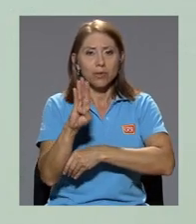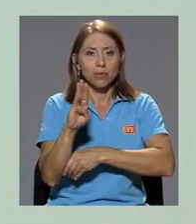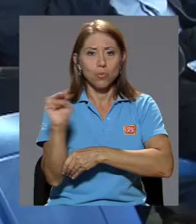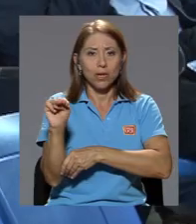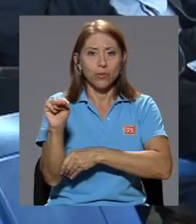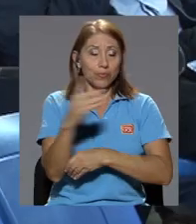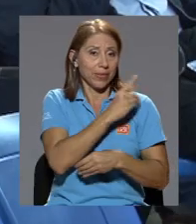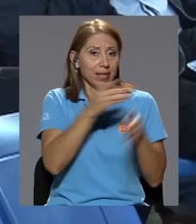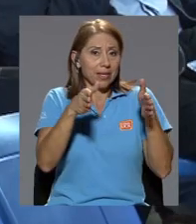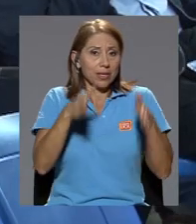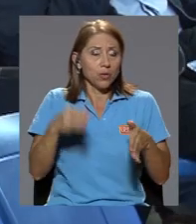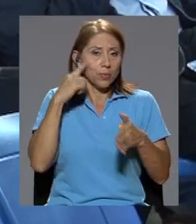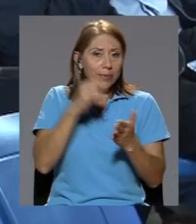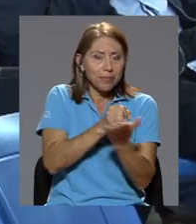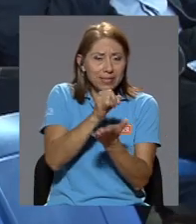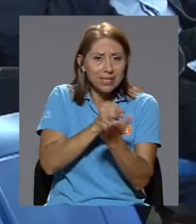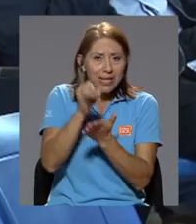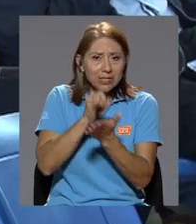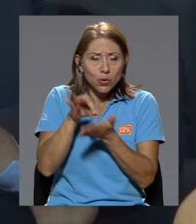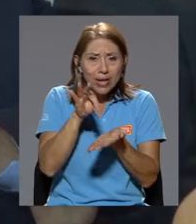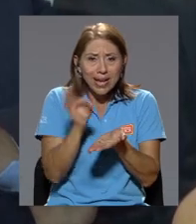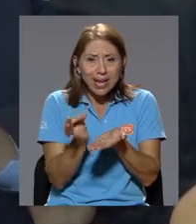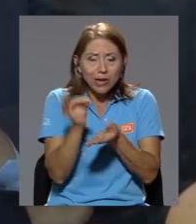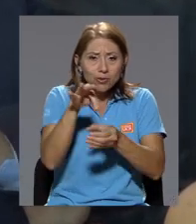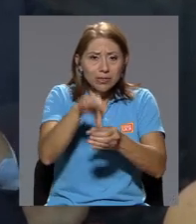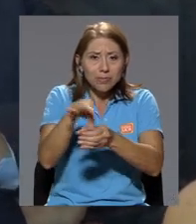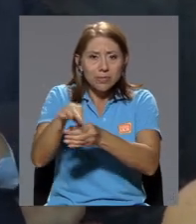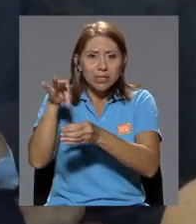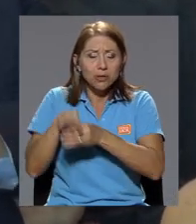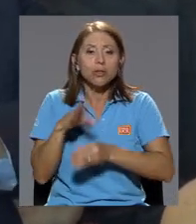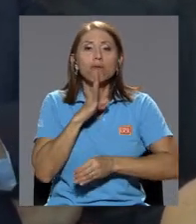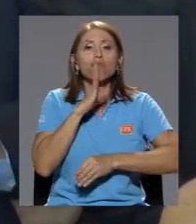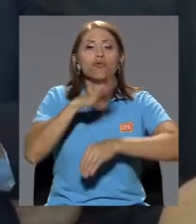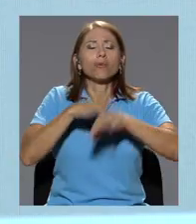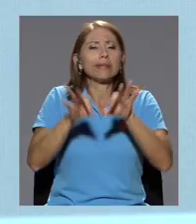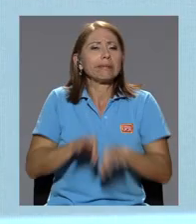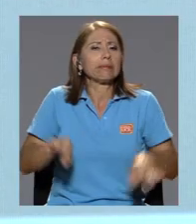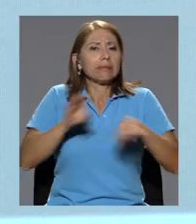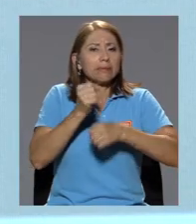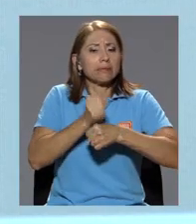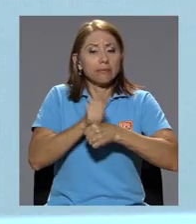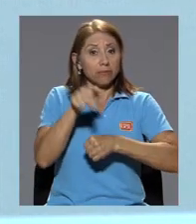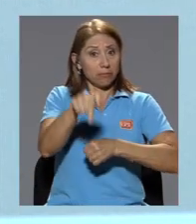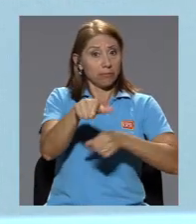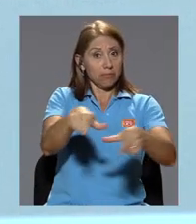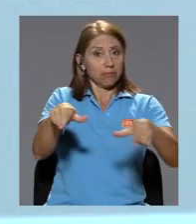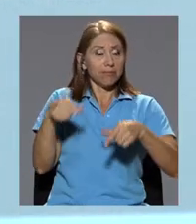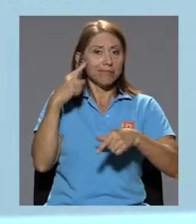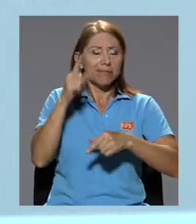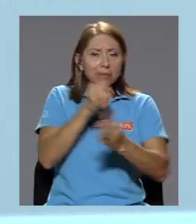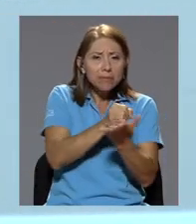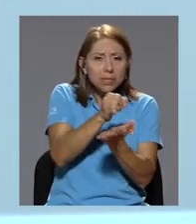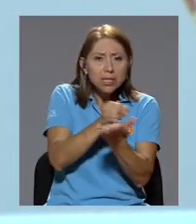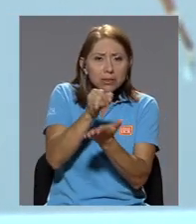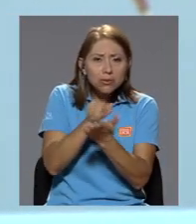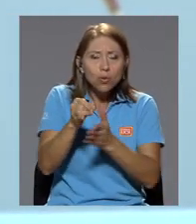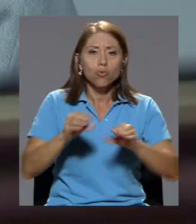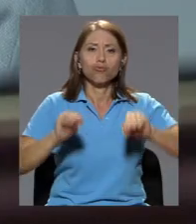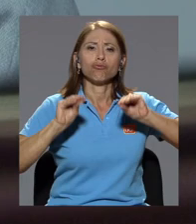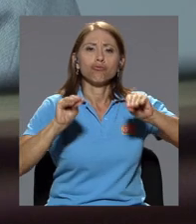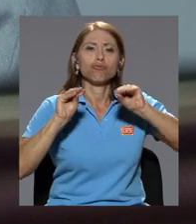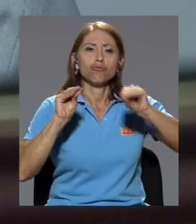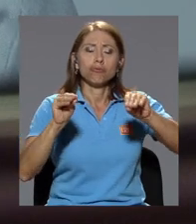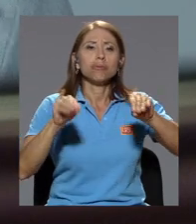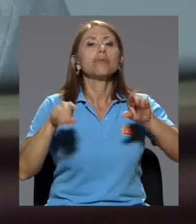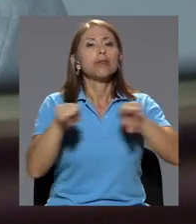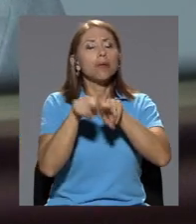Centro para Investigación en Granos y Semillas rescató la importante labor de este centro en el campo de la investigación, docencia y la formulación